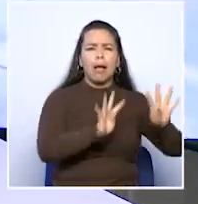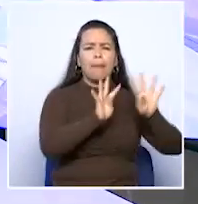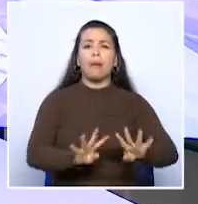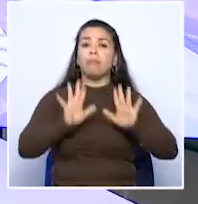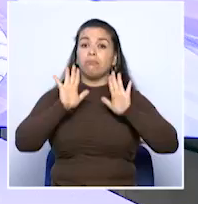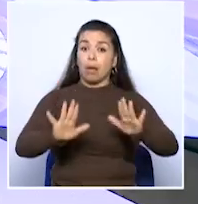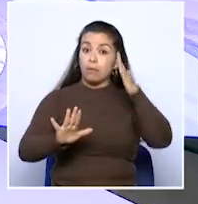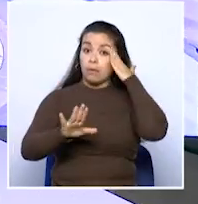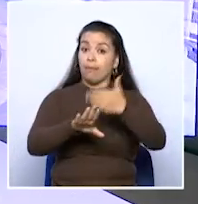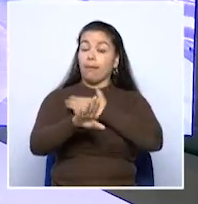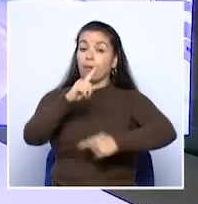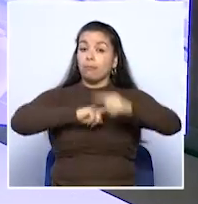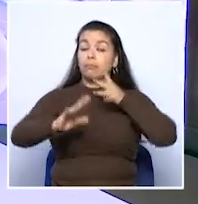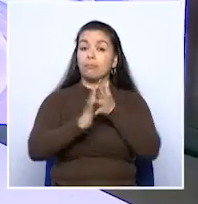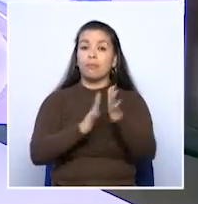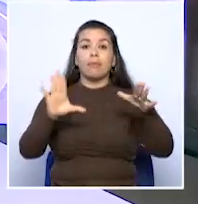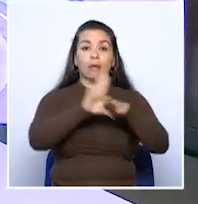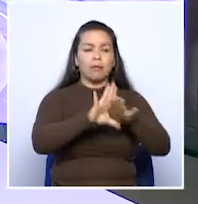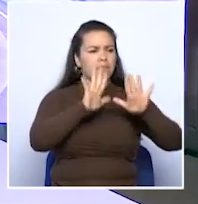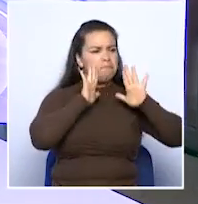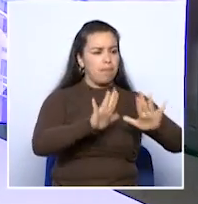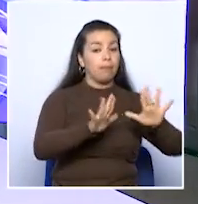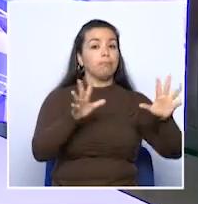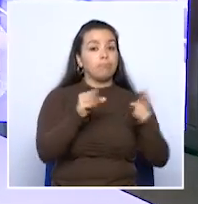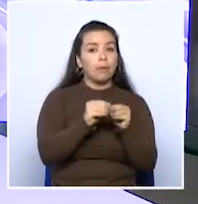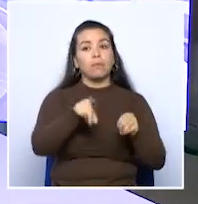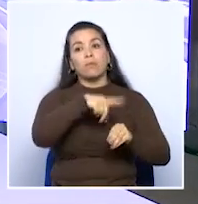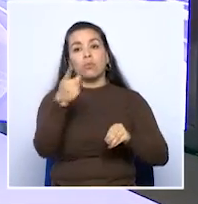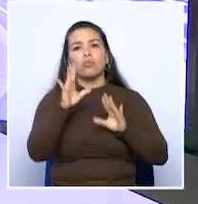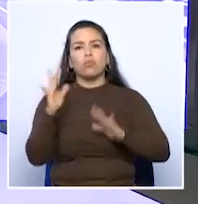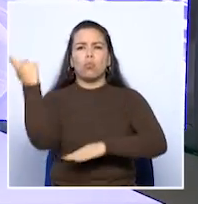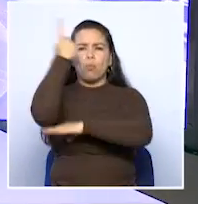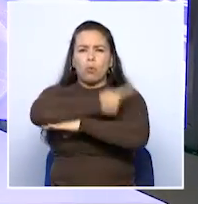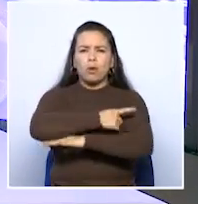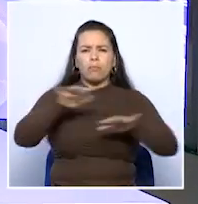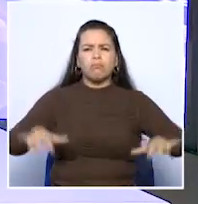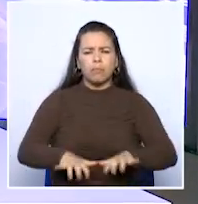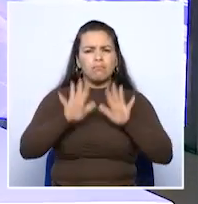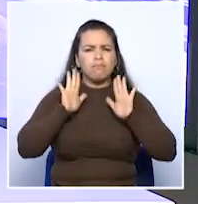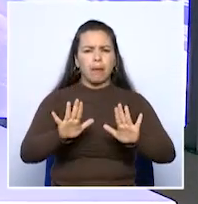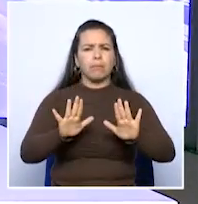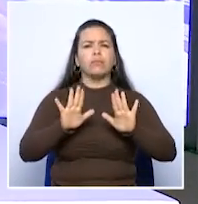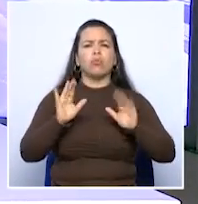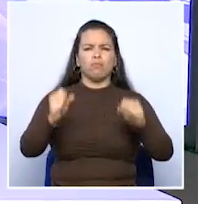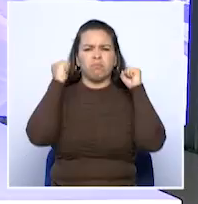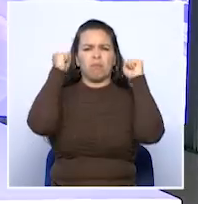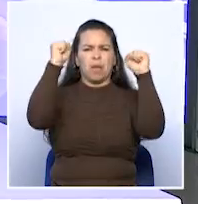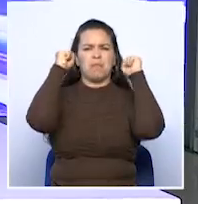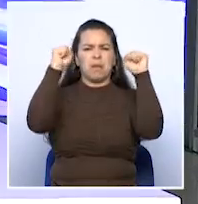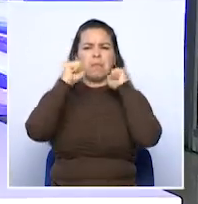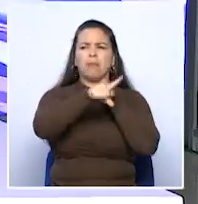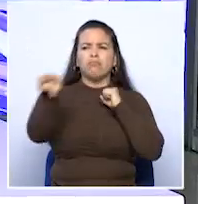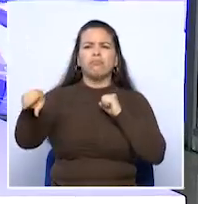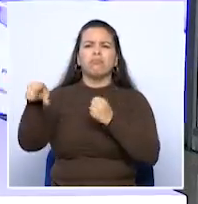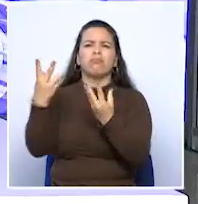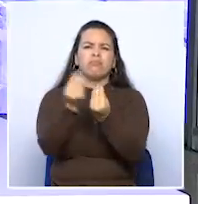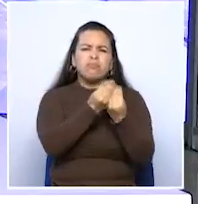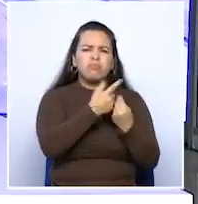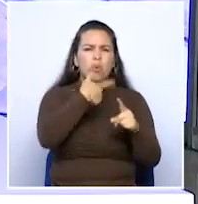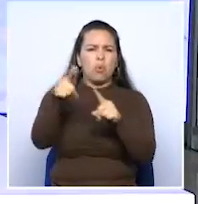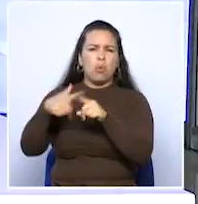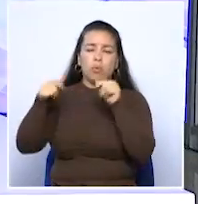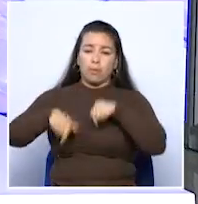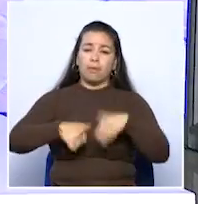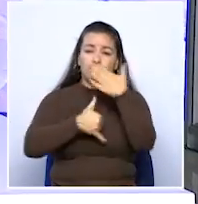que ha convocado los taxistas. De igual manera, también sobre las jornadas que se están adelantando de manifestación por parte de diferentes gremios del país.